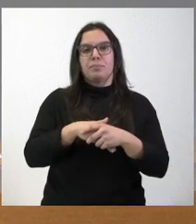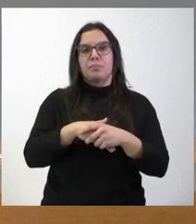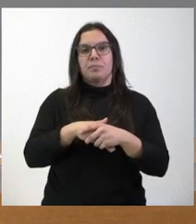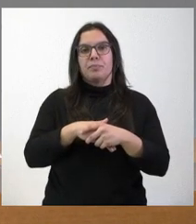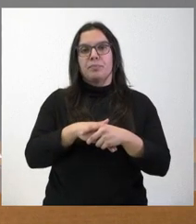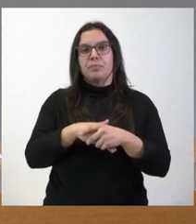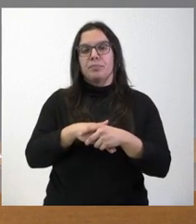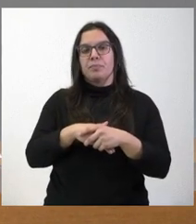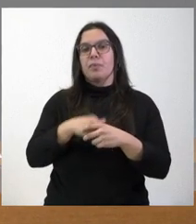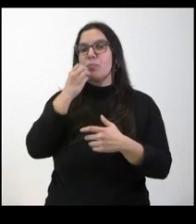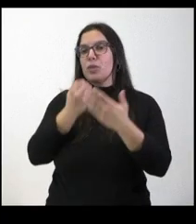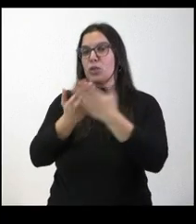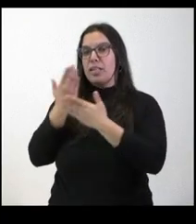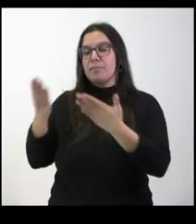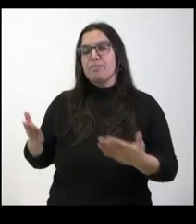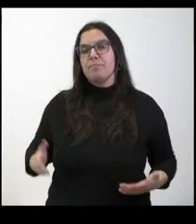quieras, Carlos, buenos días.